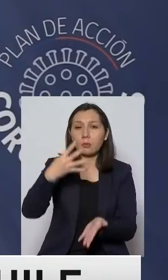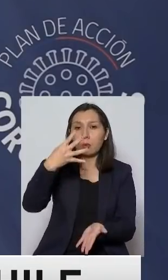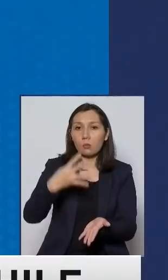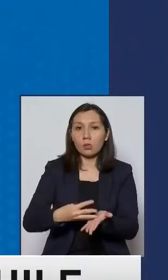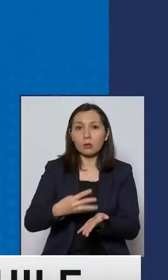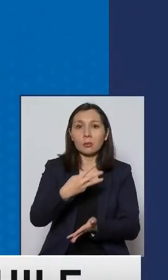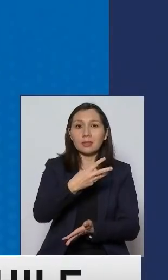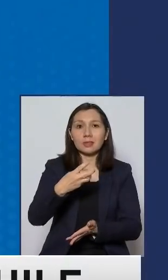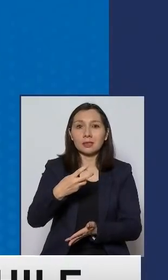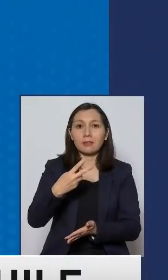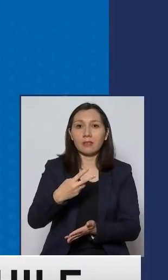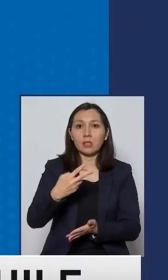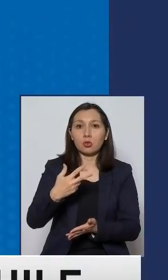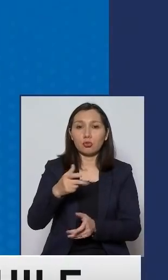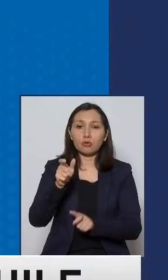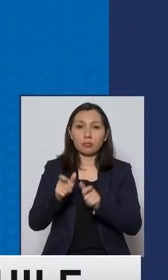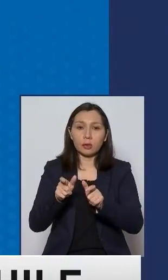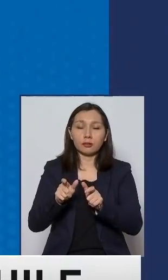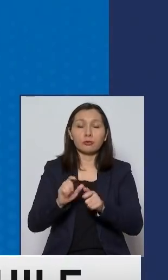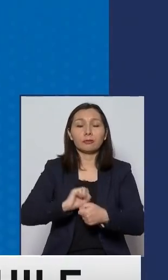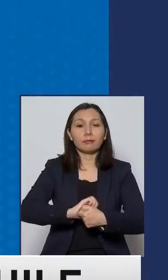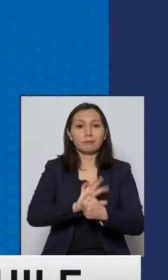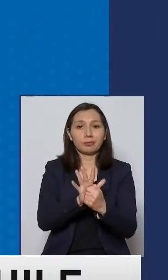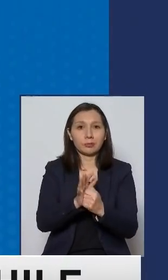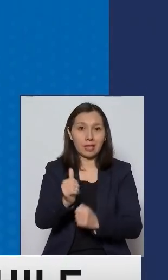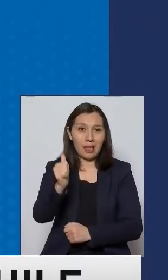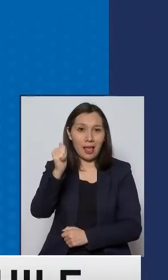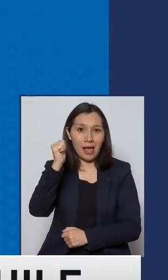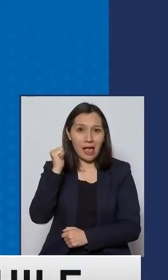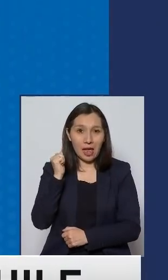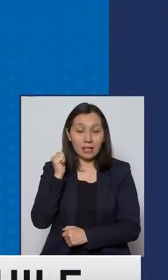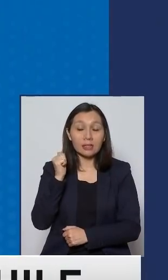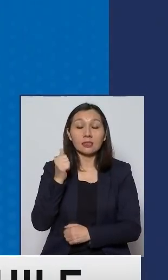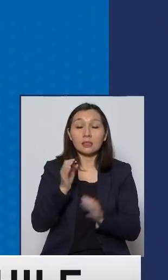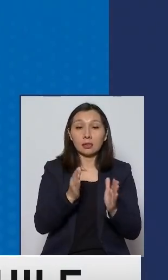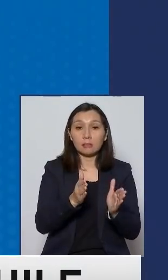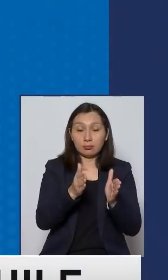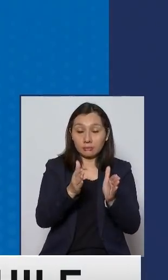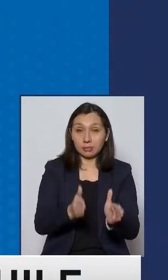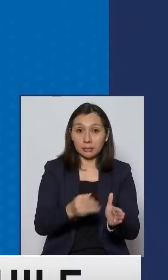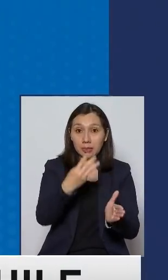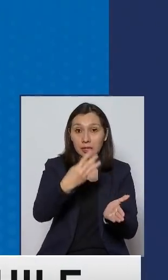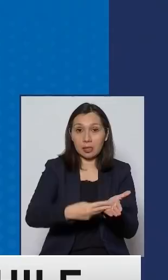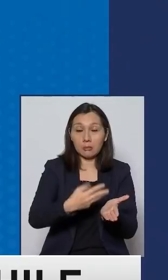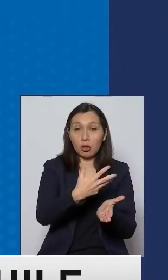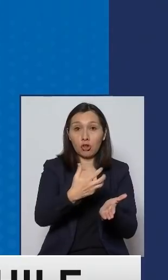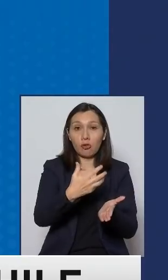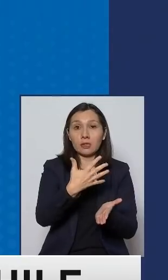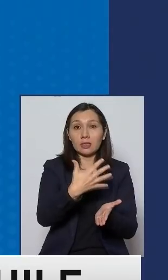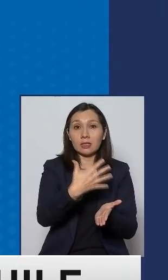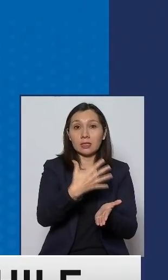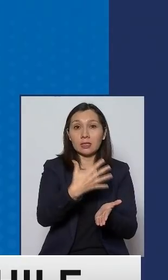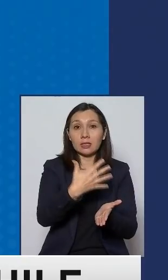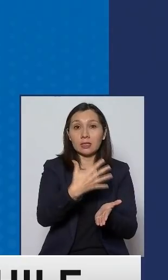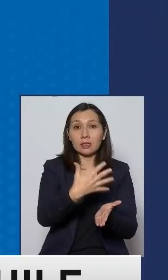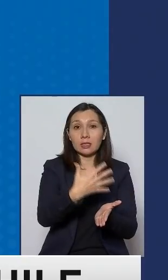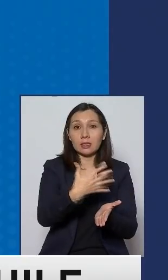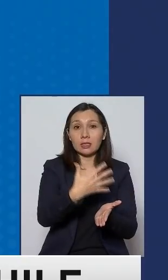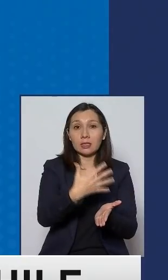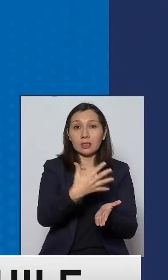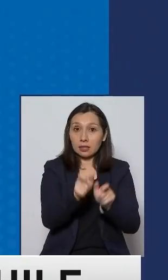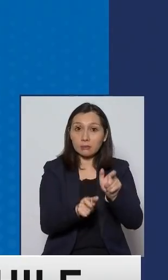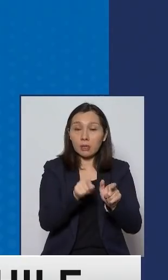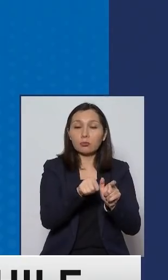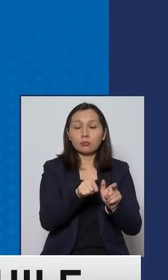.328 casos confirmados en el día de ayer, de los cuales 3.956 son